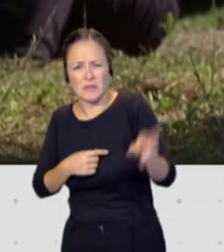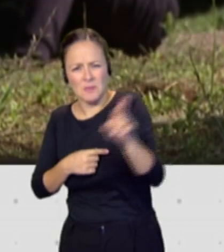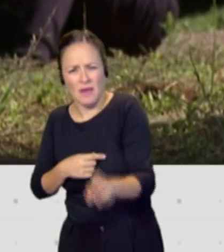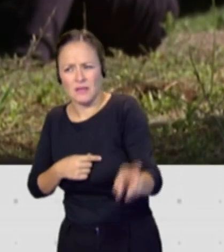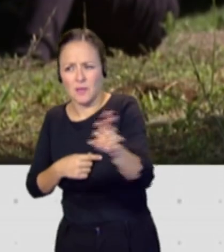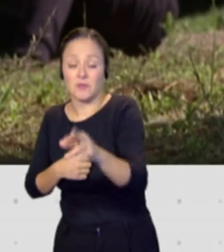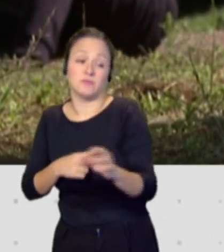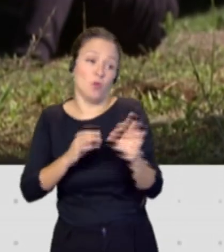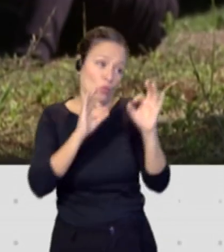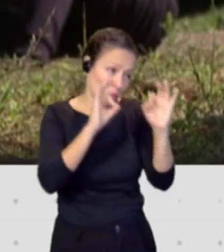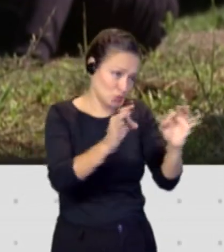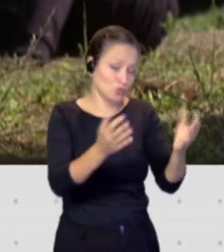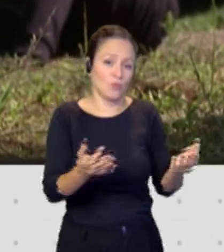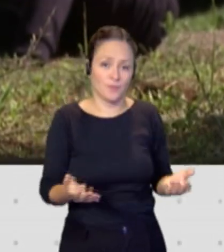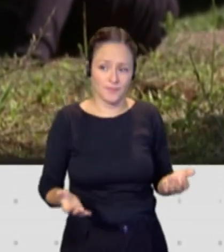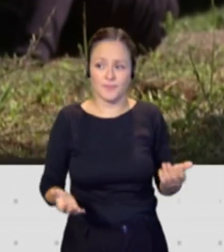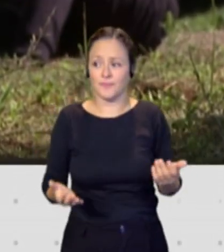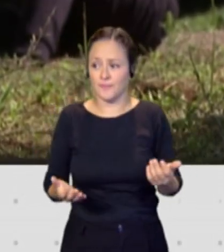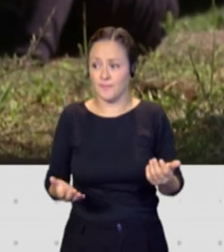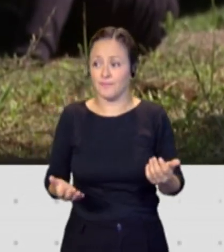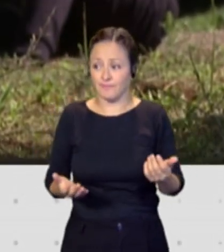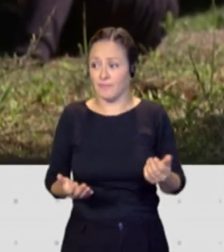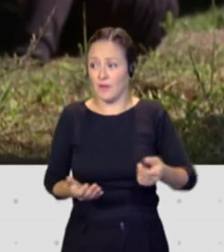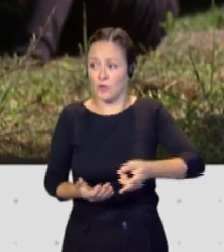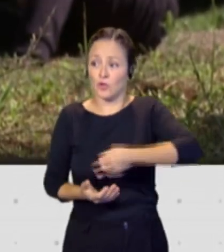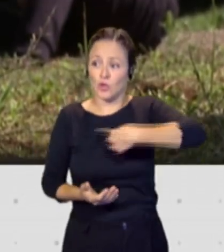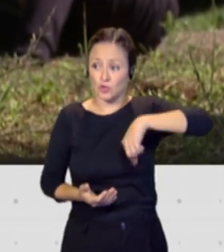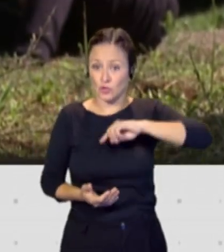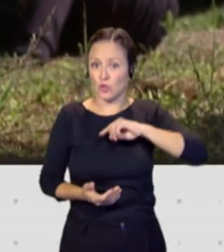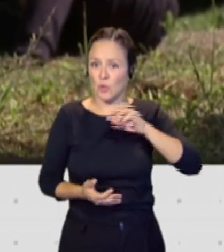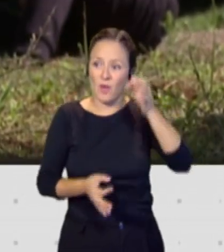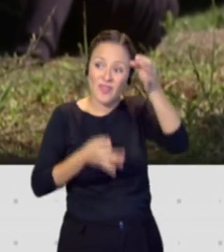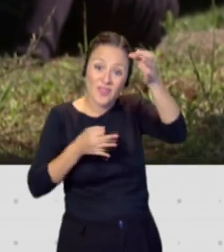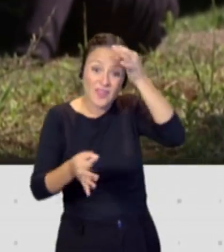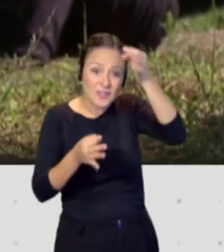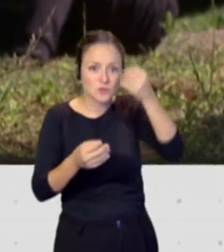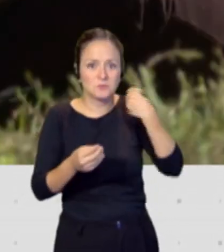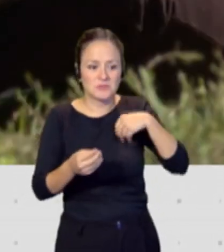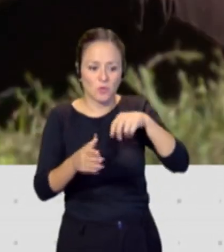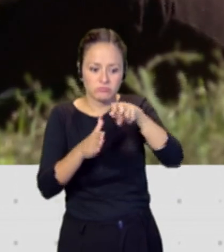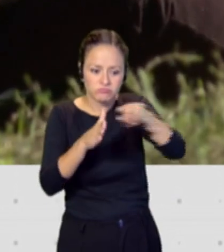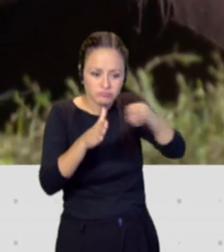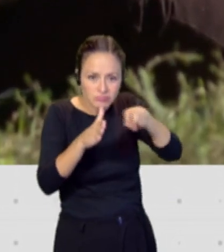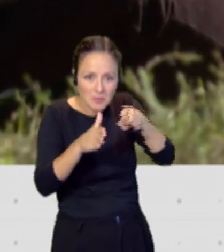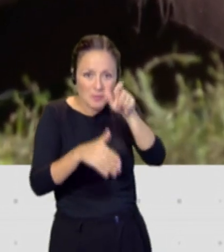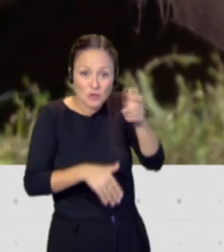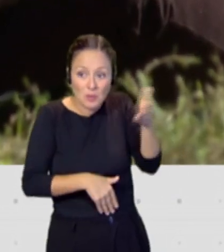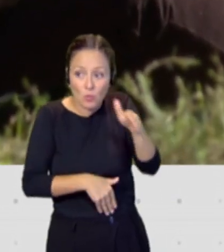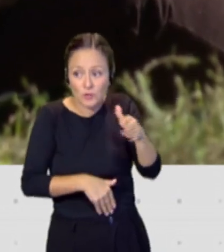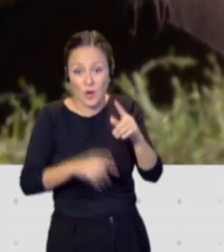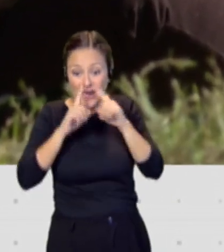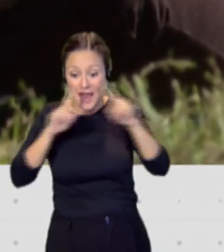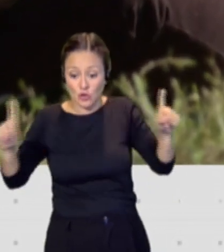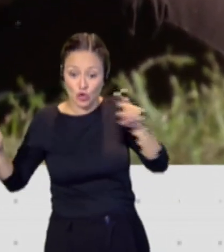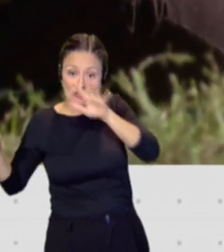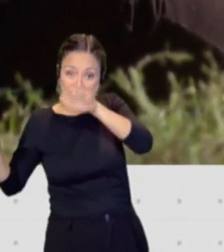Efectivamente, es lo que estamos diciendo. Nosotras sacamos estos datos de estas muertes a los cinco primeros meses del